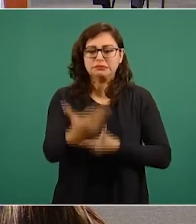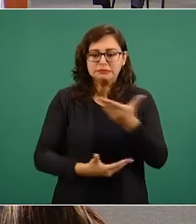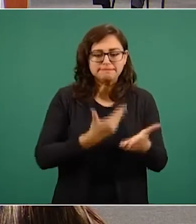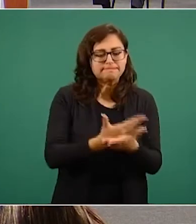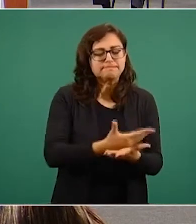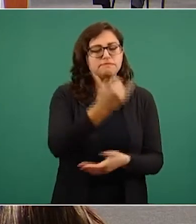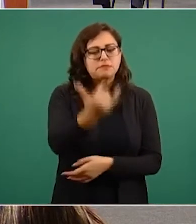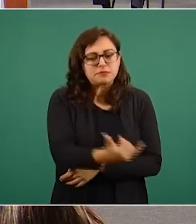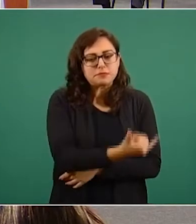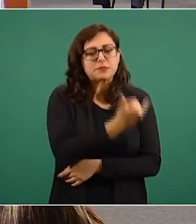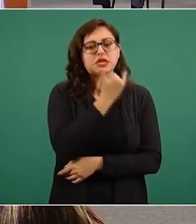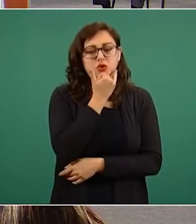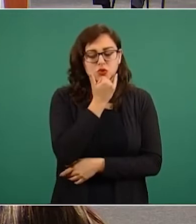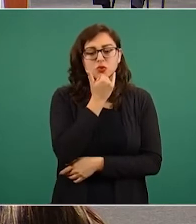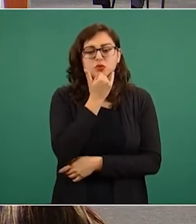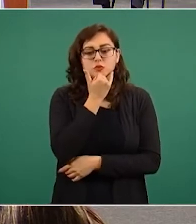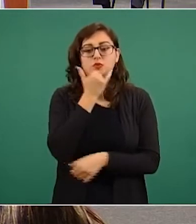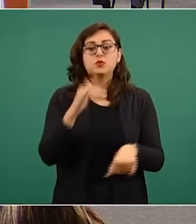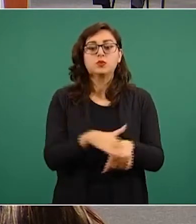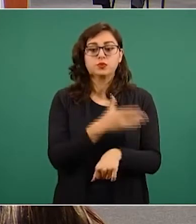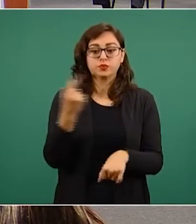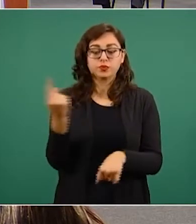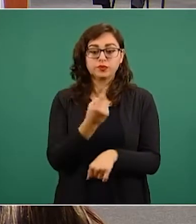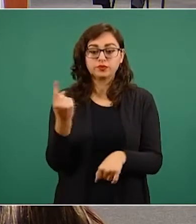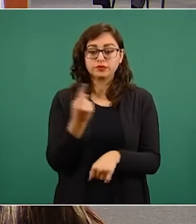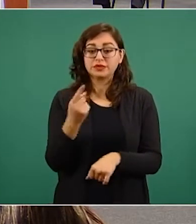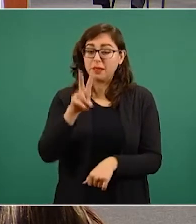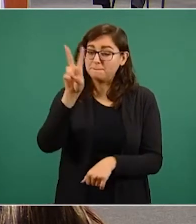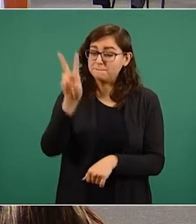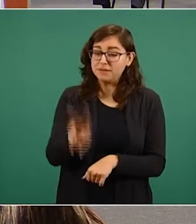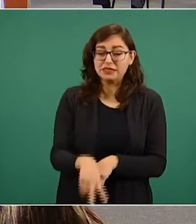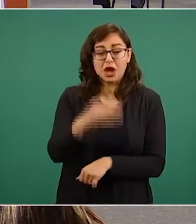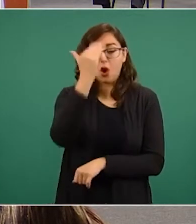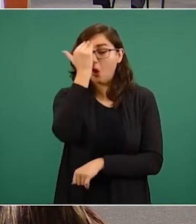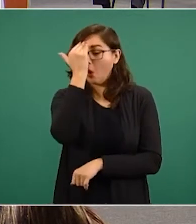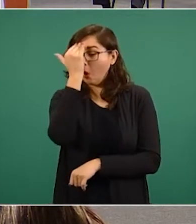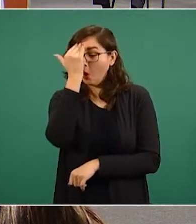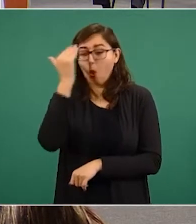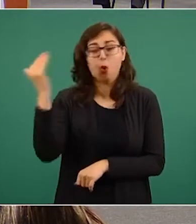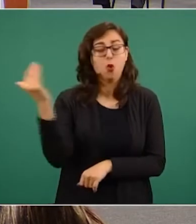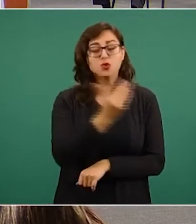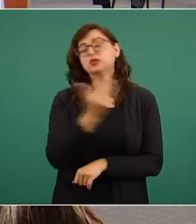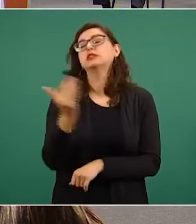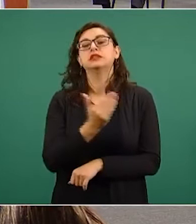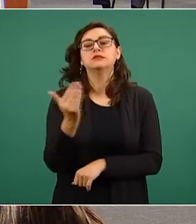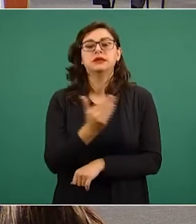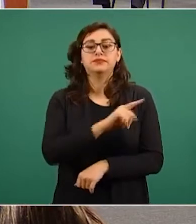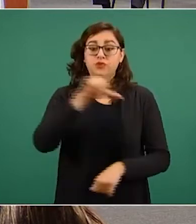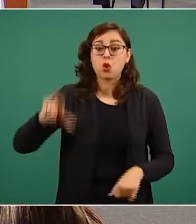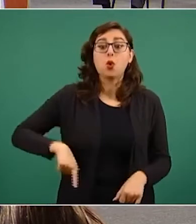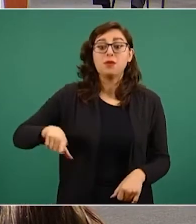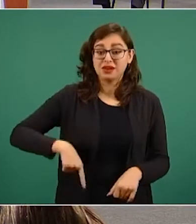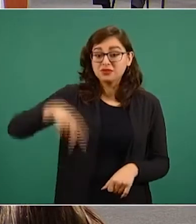en las guerras atroces y genocidas emprendidas por el gobierno